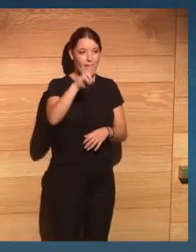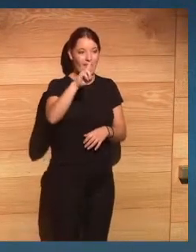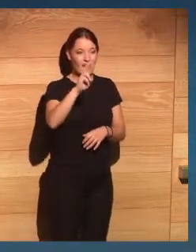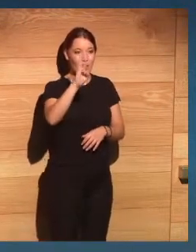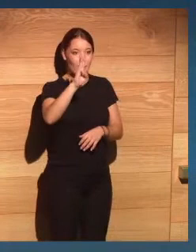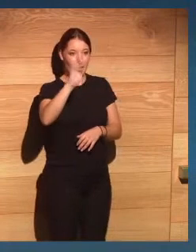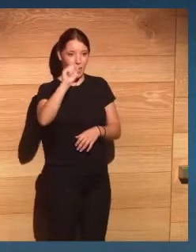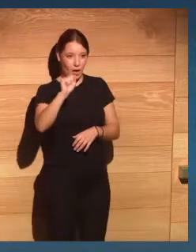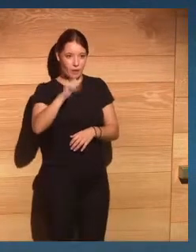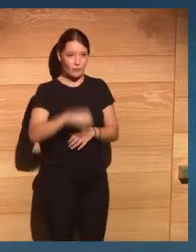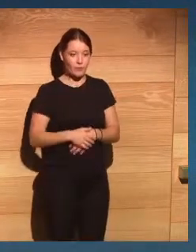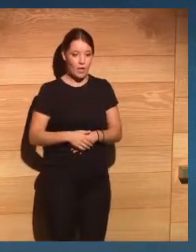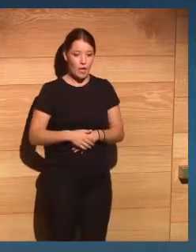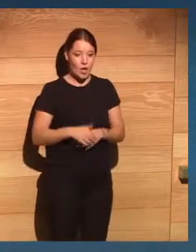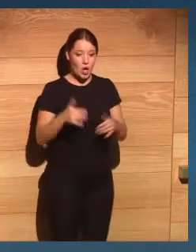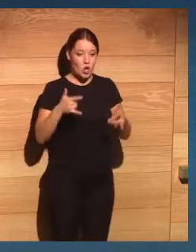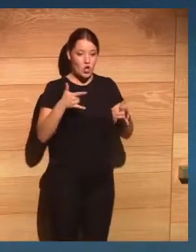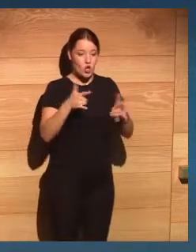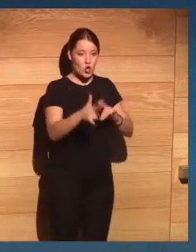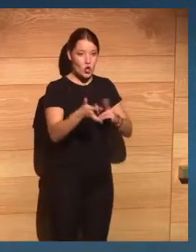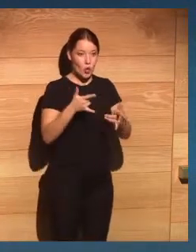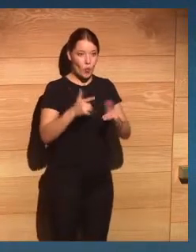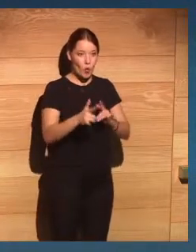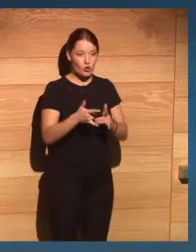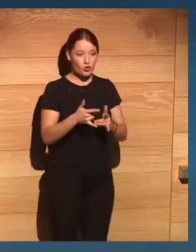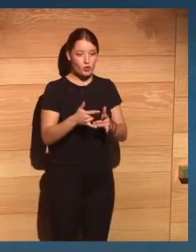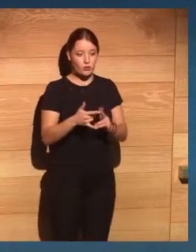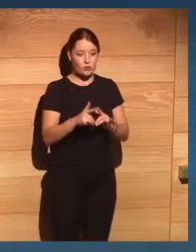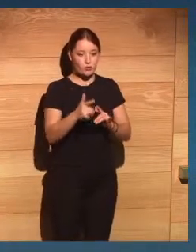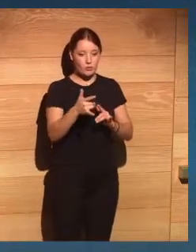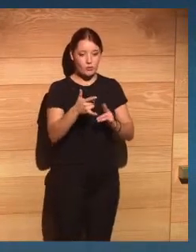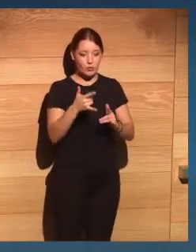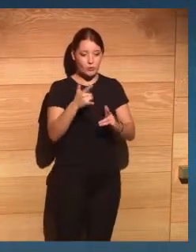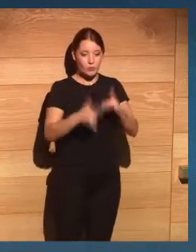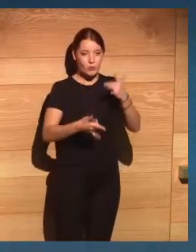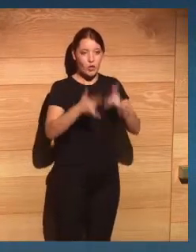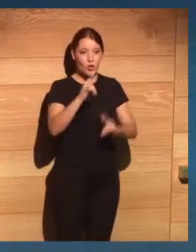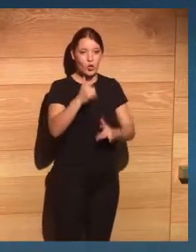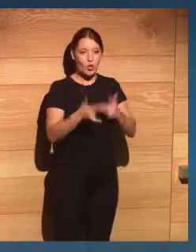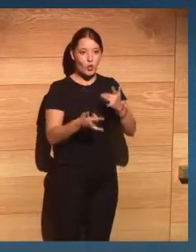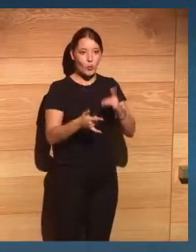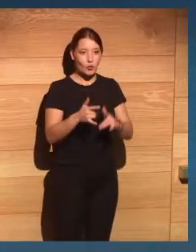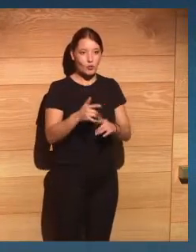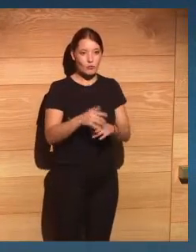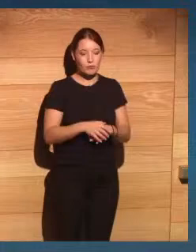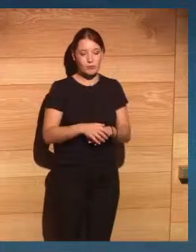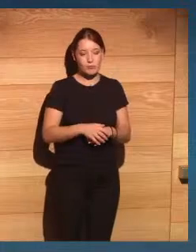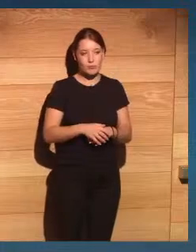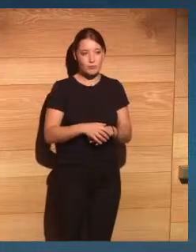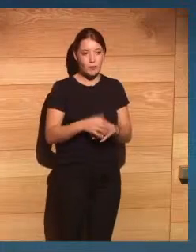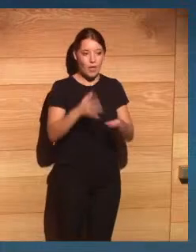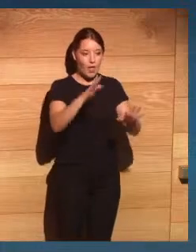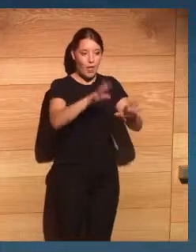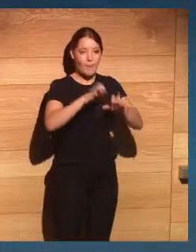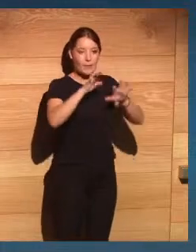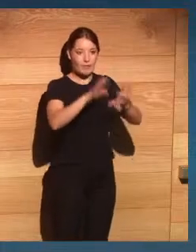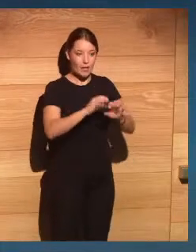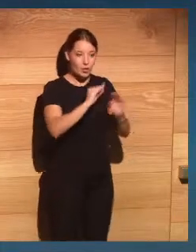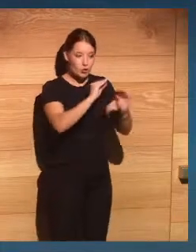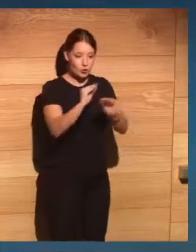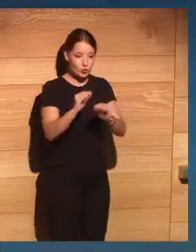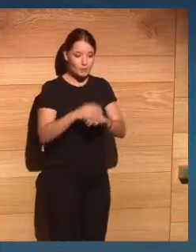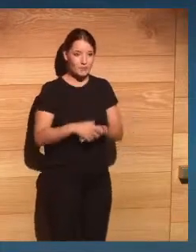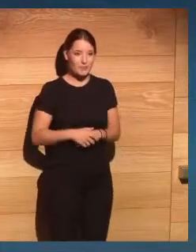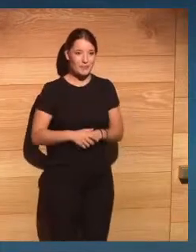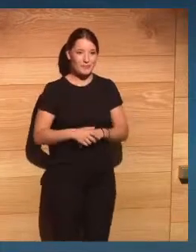robots el Robot Process Automation sobre todo del Machine Learning y el aprendizaje como